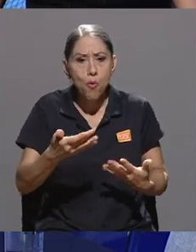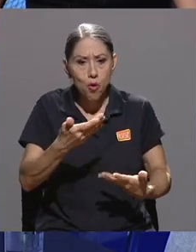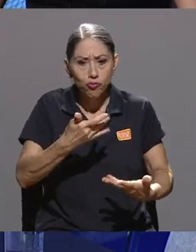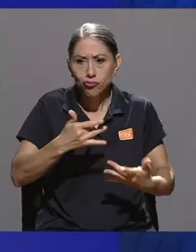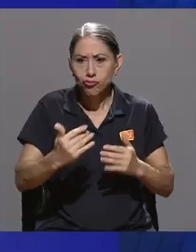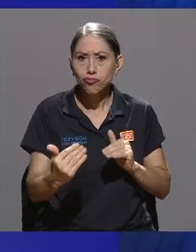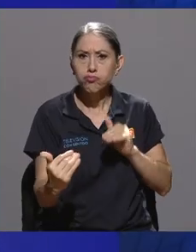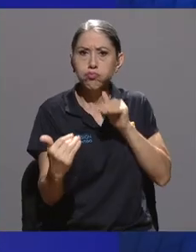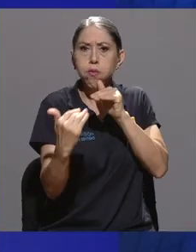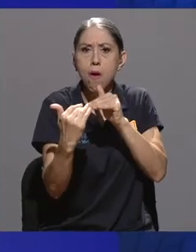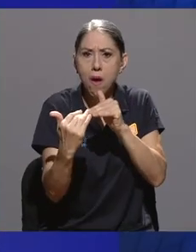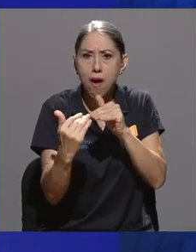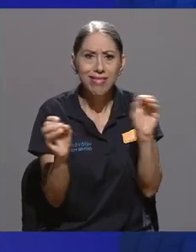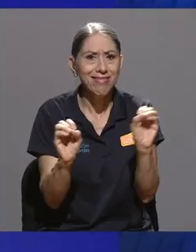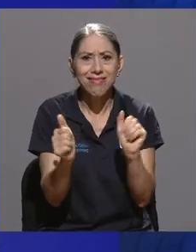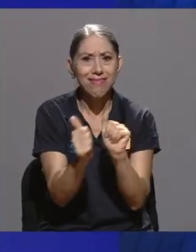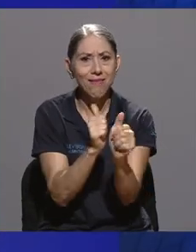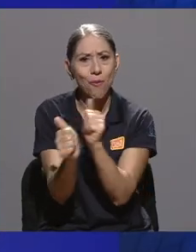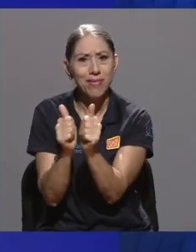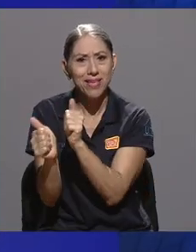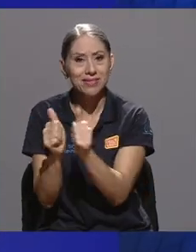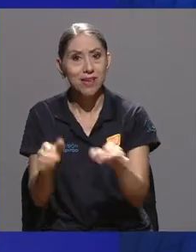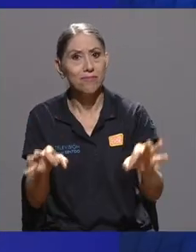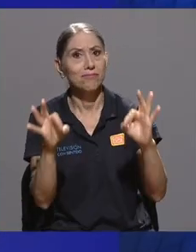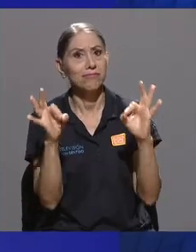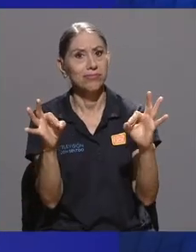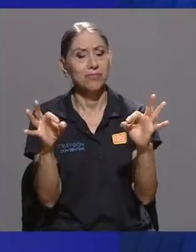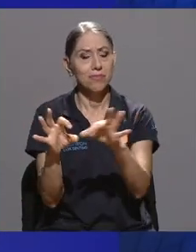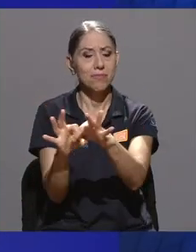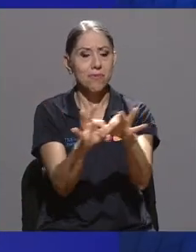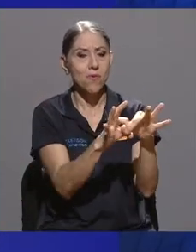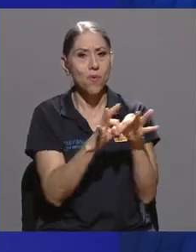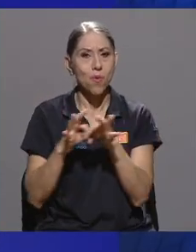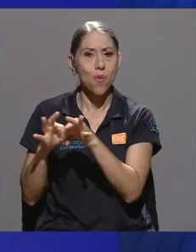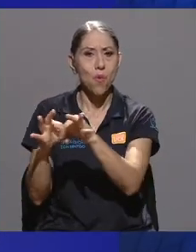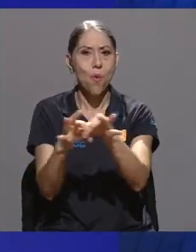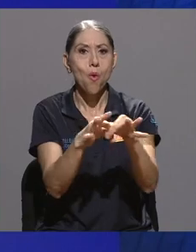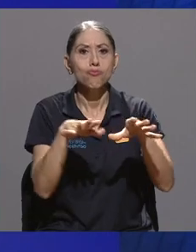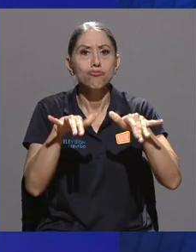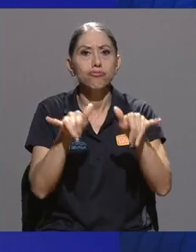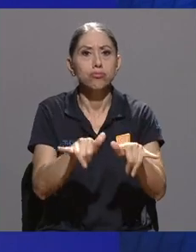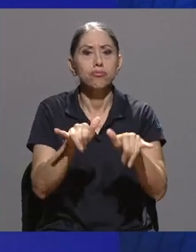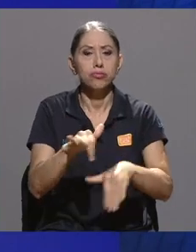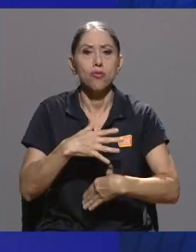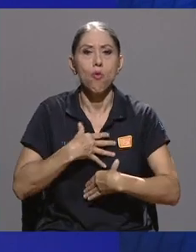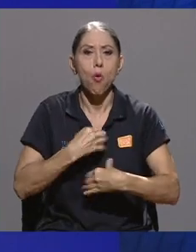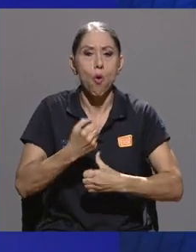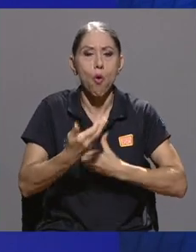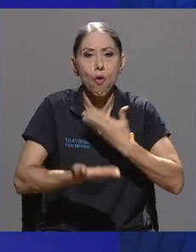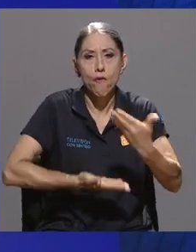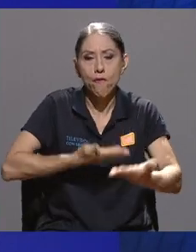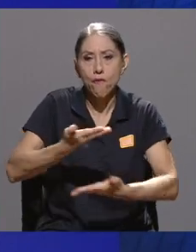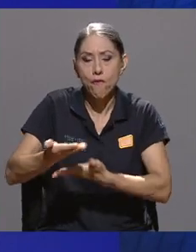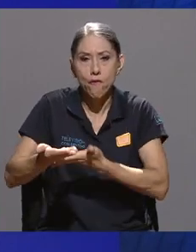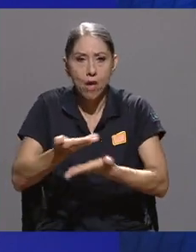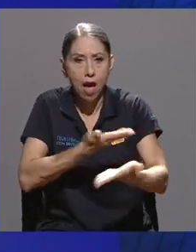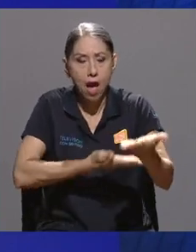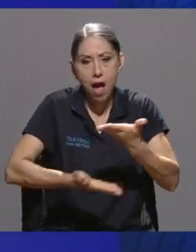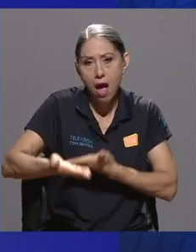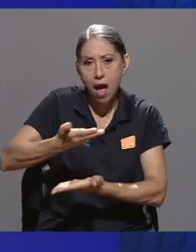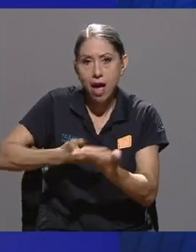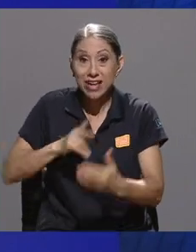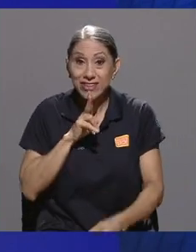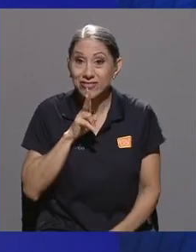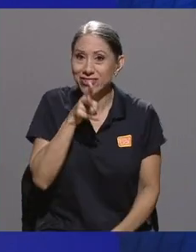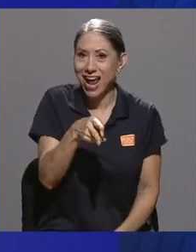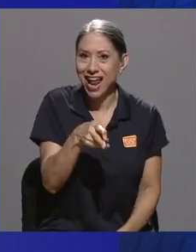competencia. Y yo creo que eso es lo más rico de la unión, que hemos logrado generar un espacio de confianza y de colaboración. Que es